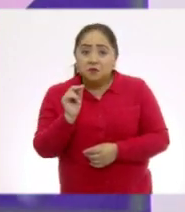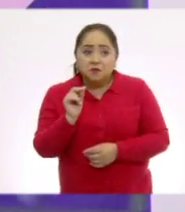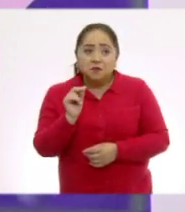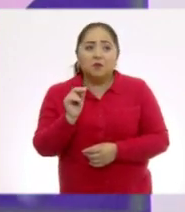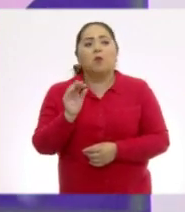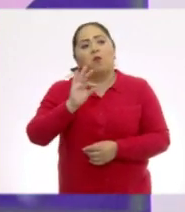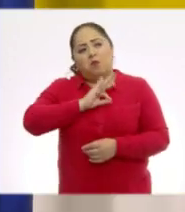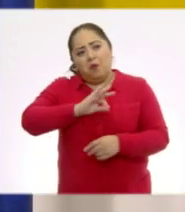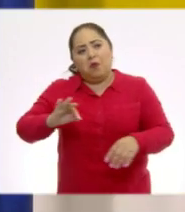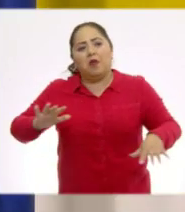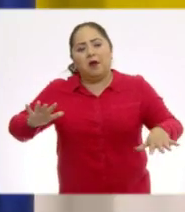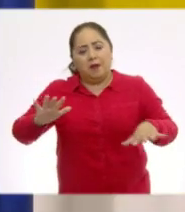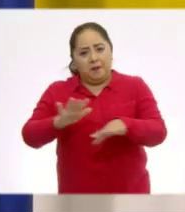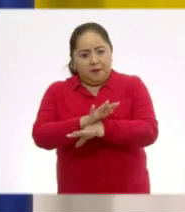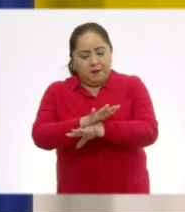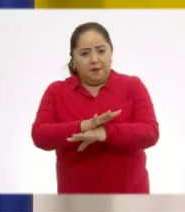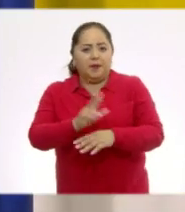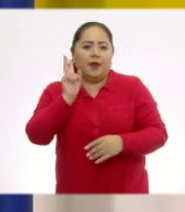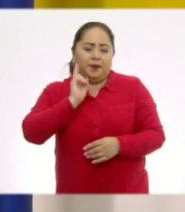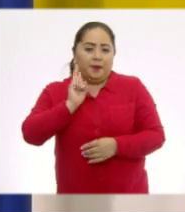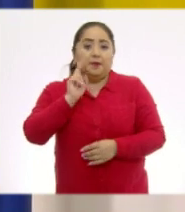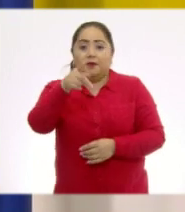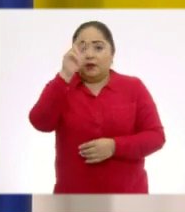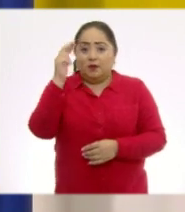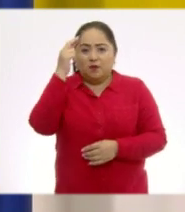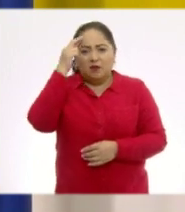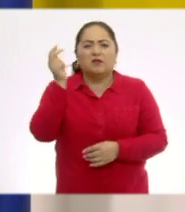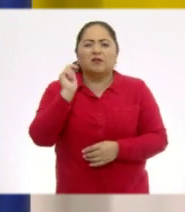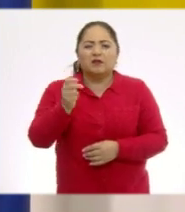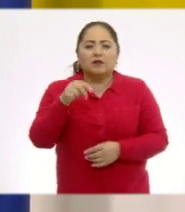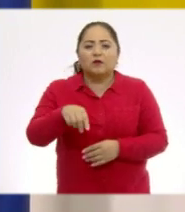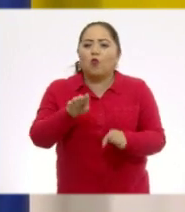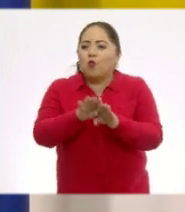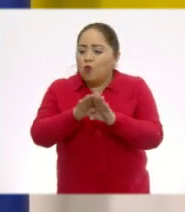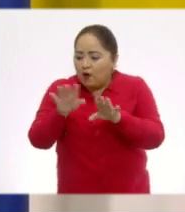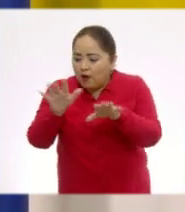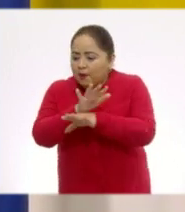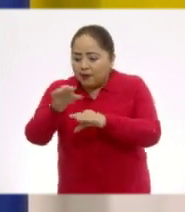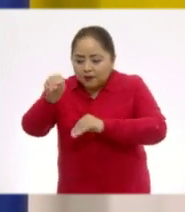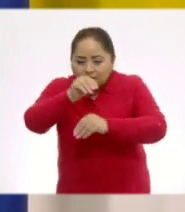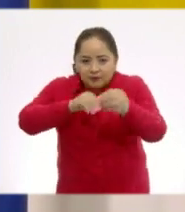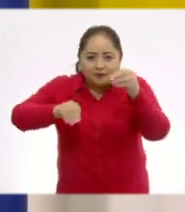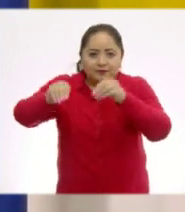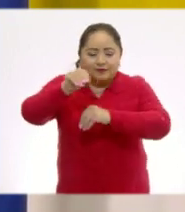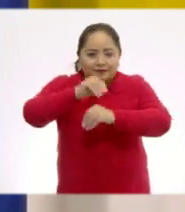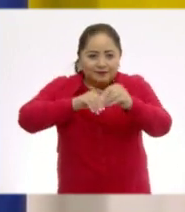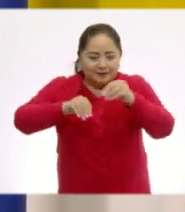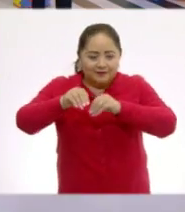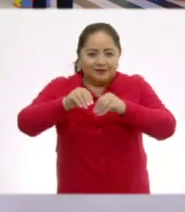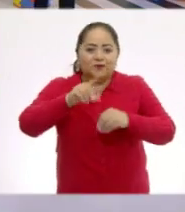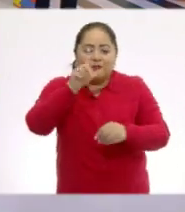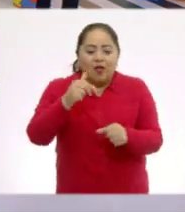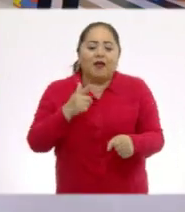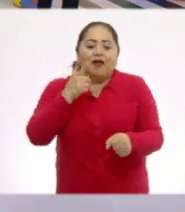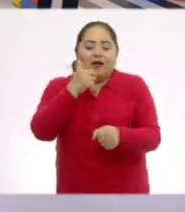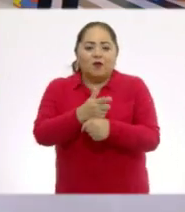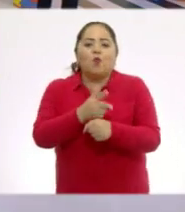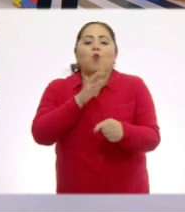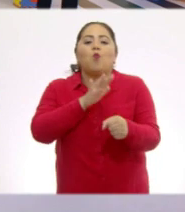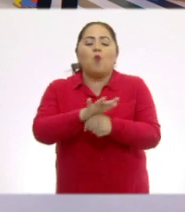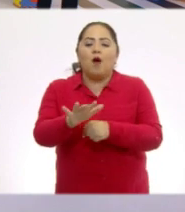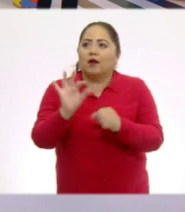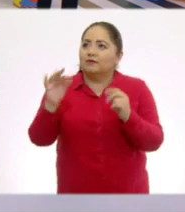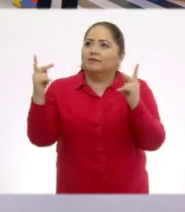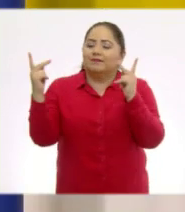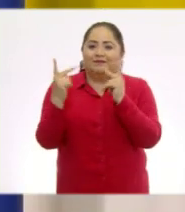podemos cambiar la figura. Recuerden que aquí se trata de trabajar con el tangram y así descubrir cuál es la